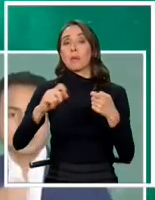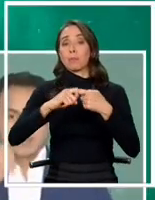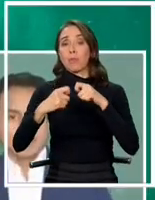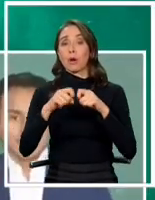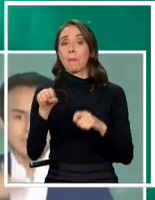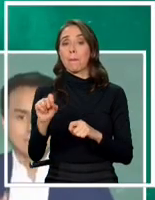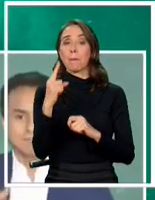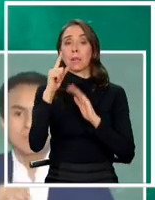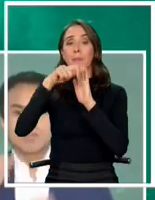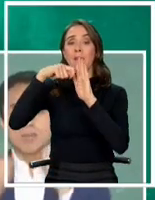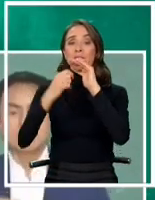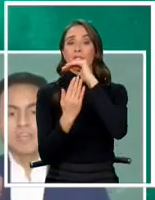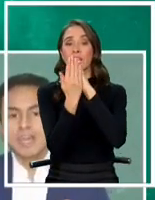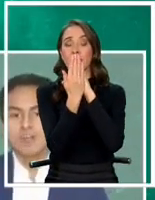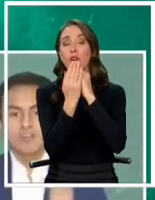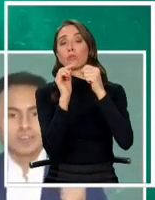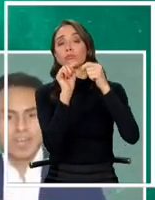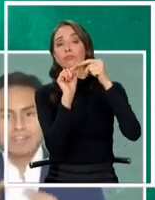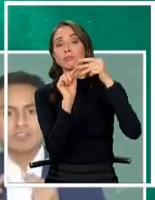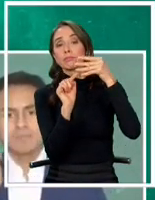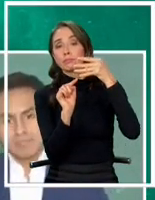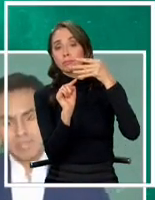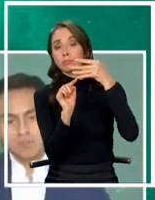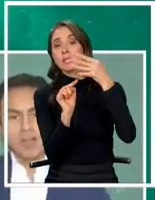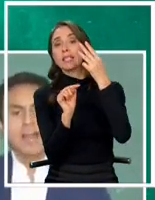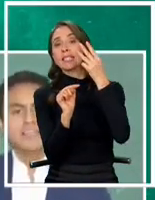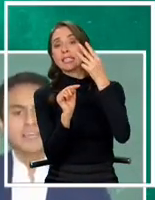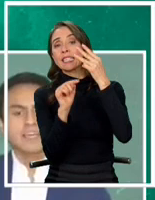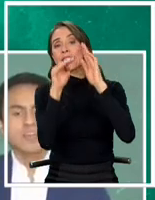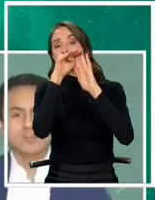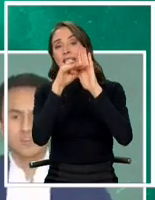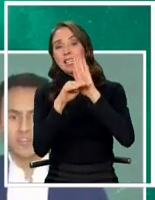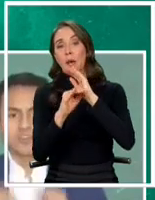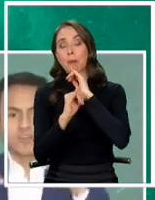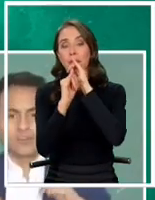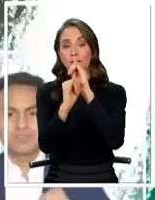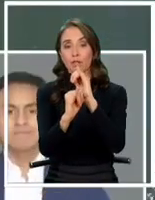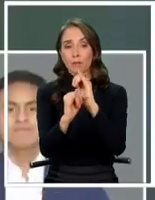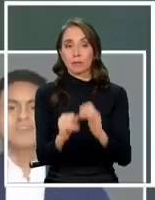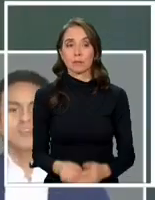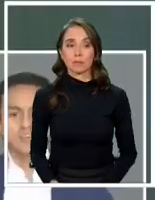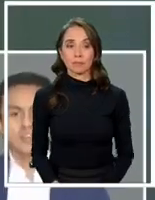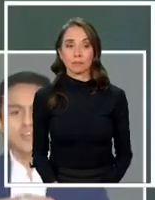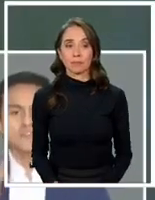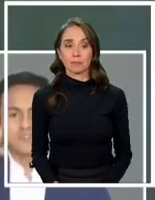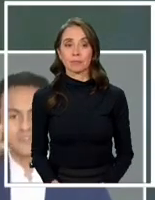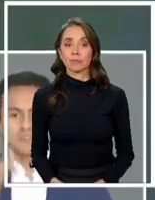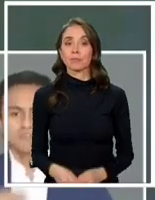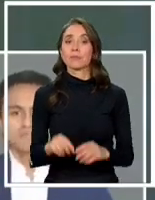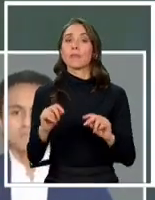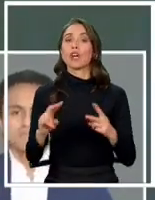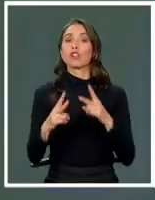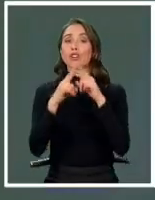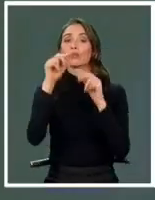este es el primer video de una campaña que contempla tres etapas informativas. Construyendo el hoy, construyendo el futuro.